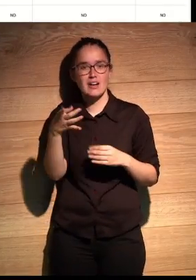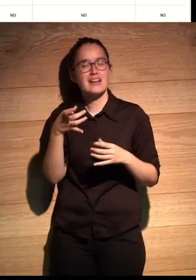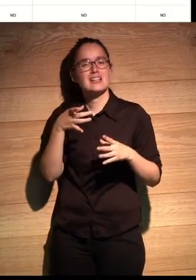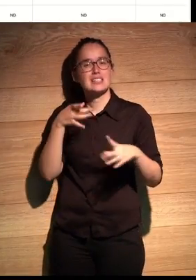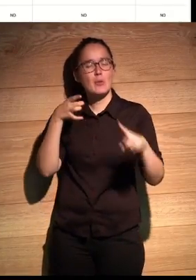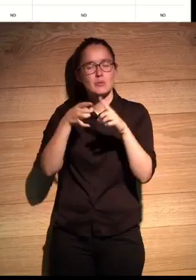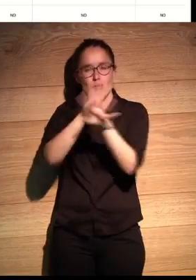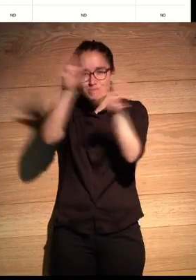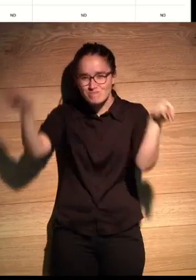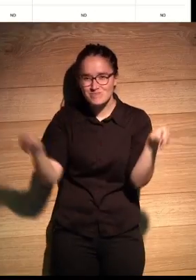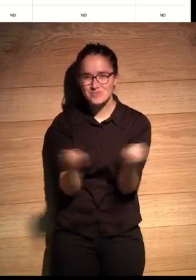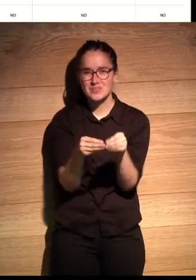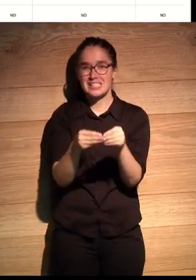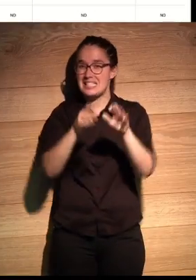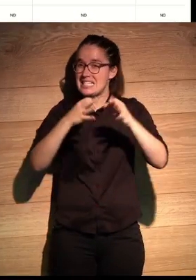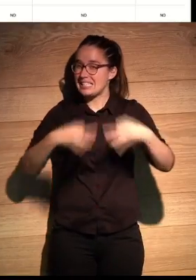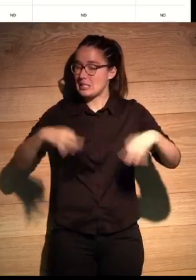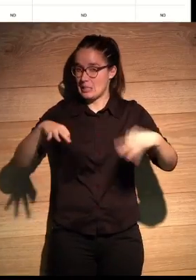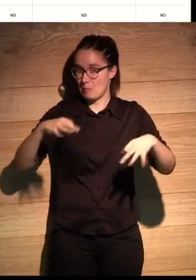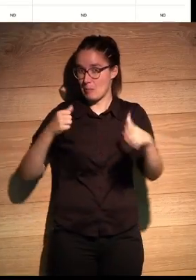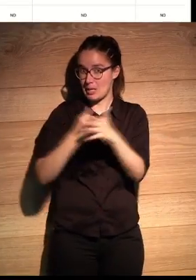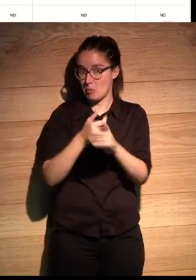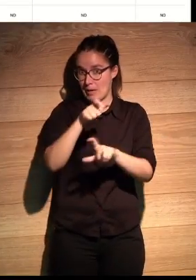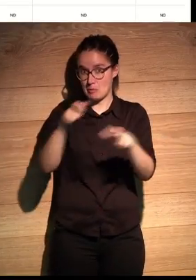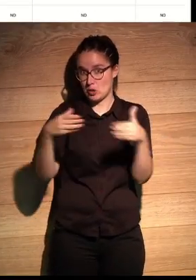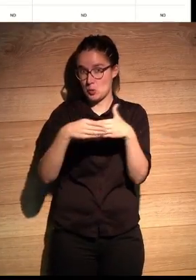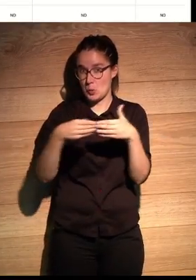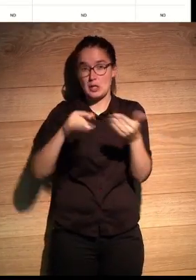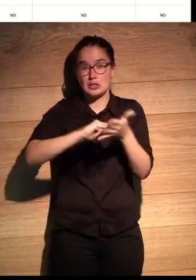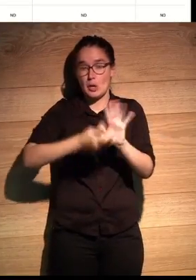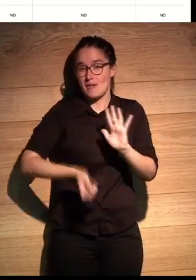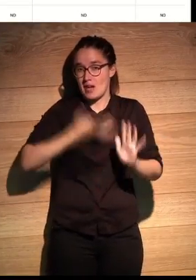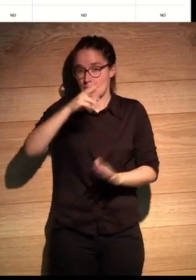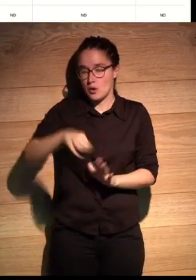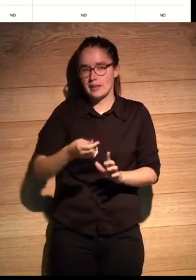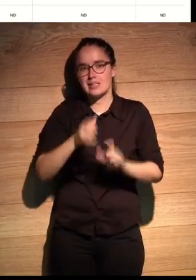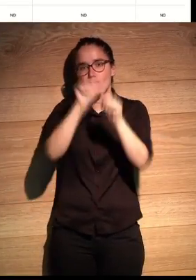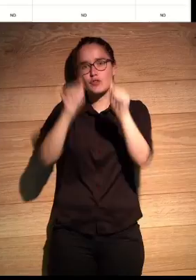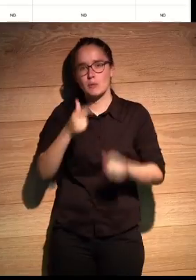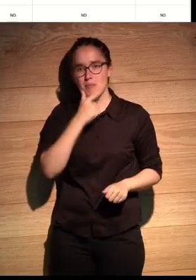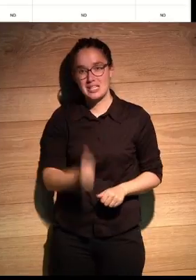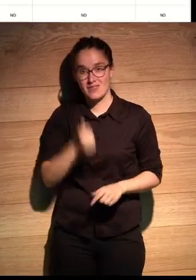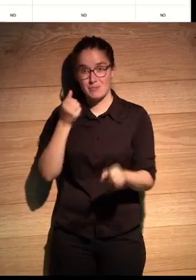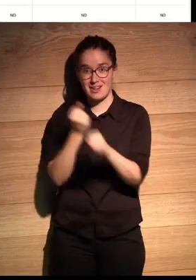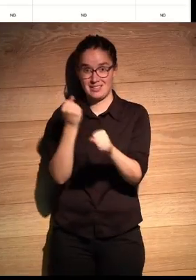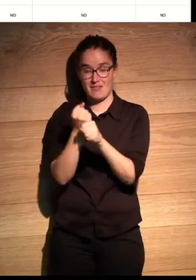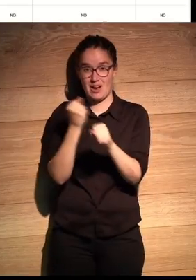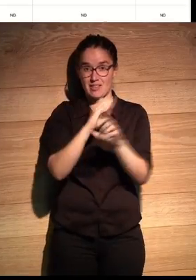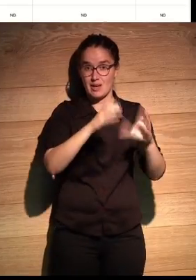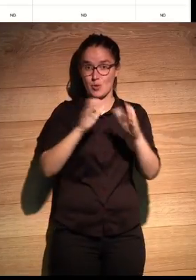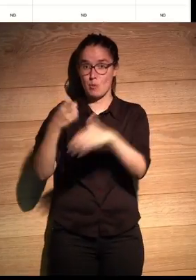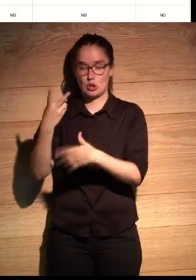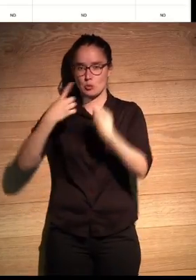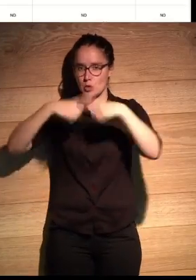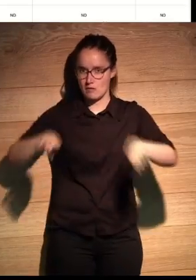simplificar al máximo la navegación para ese usuario no tecnófilo, también buscamos la manera más simplificada de trabajar entre dos equipos